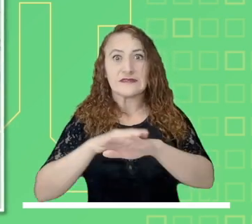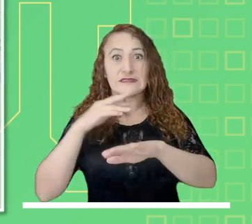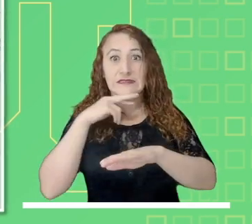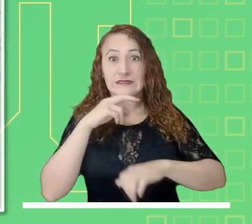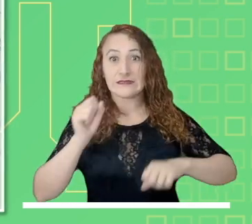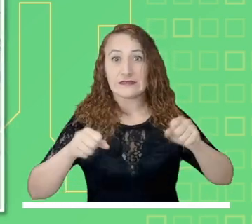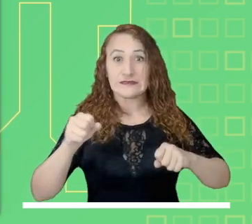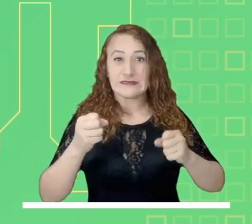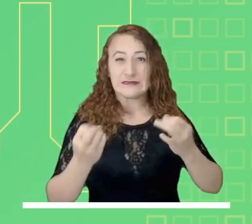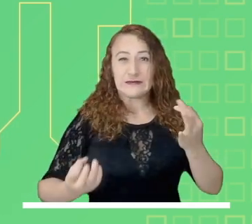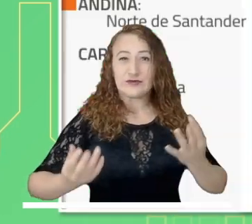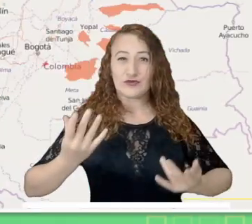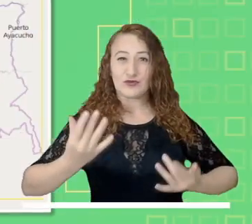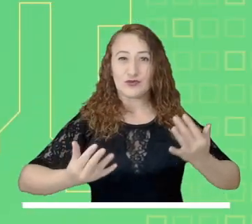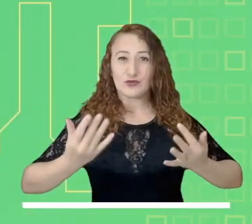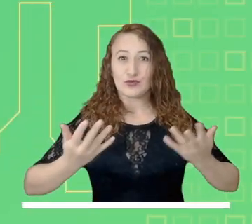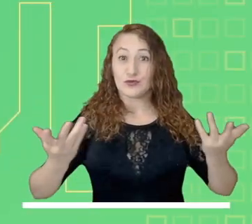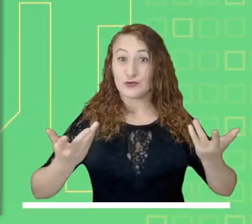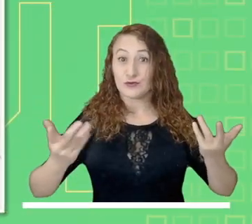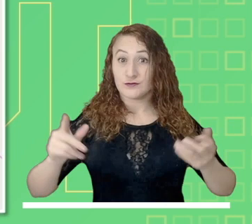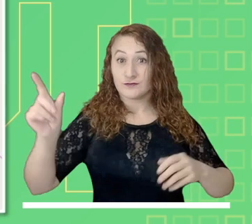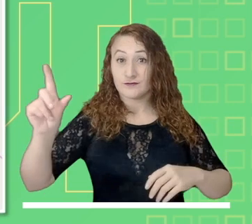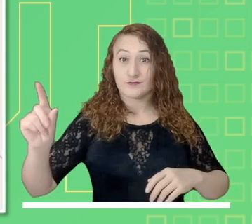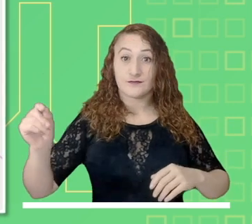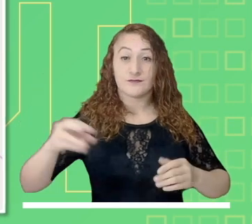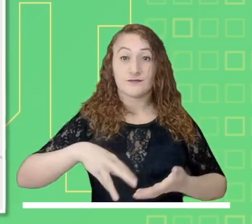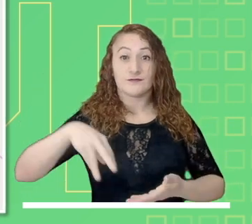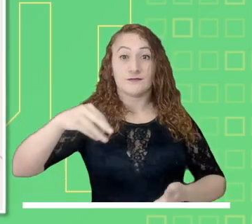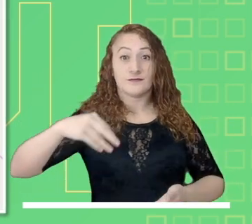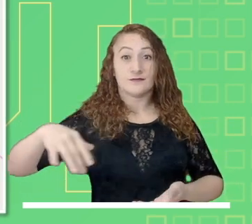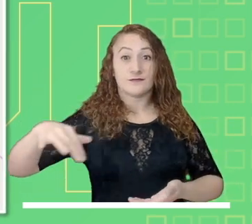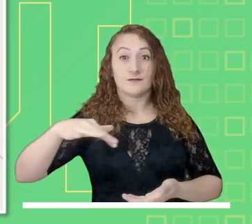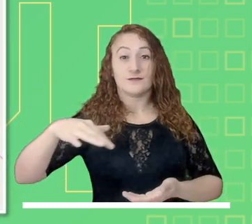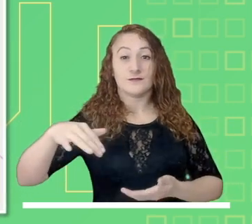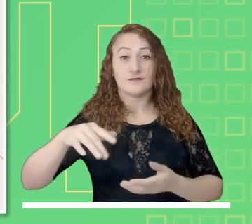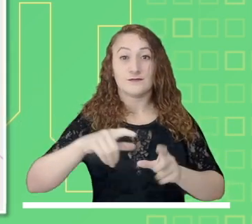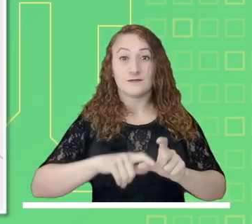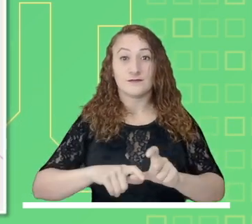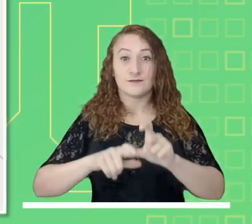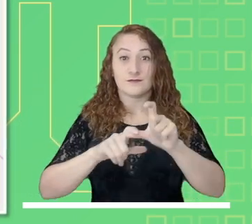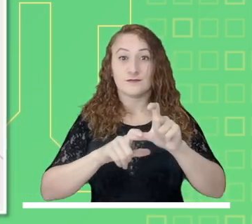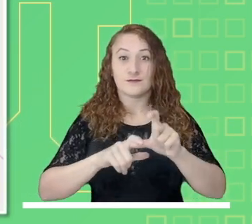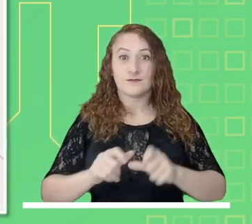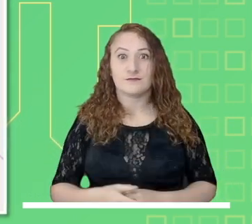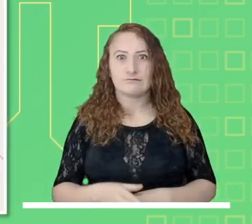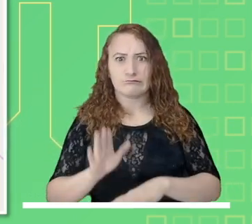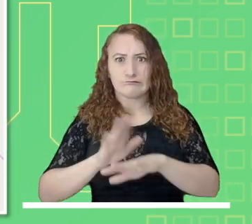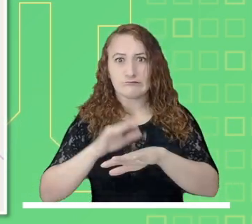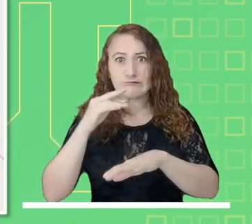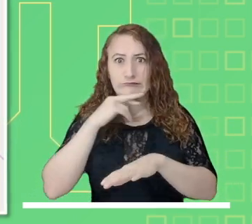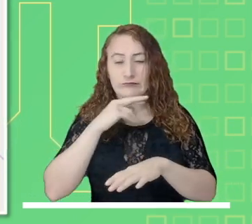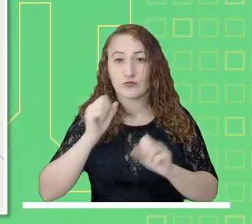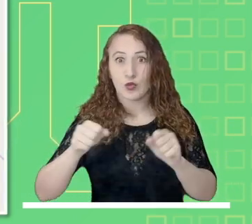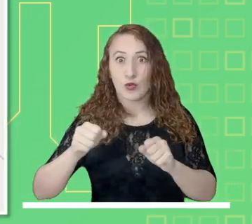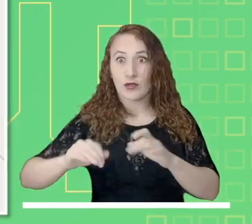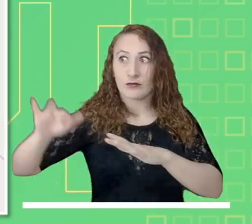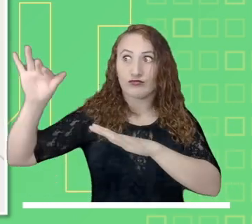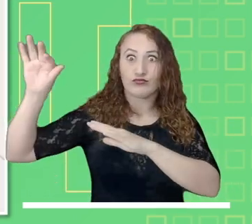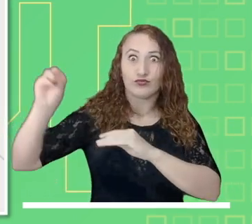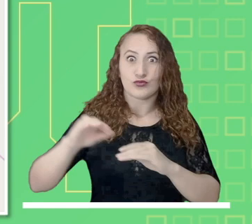municipio de Buga. Alerta naranja por probabilidad de incendios en la cobertura vegetal del norte de Santander,